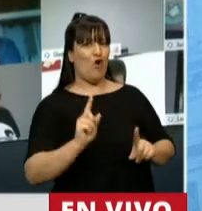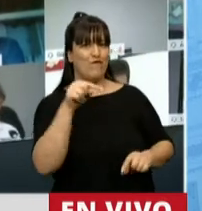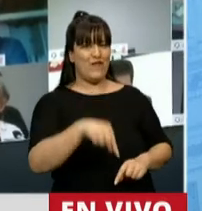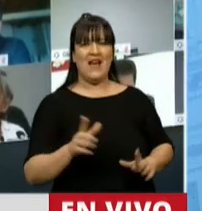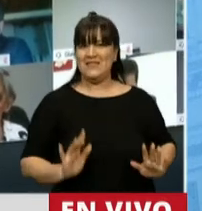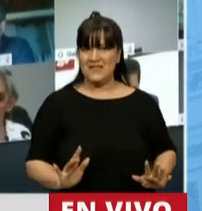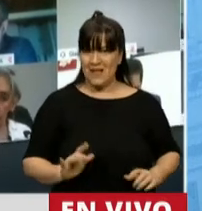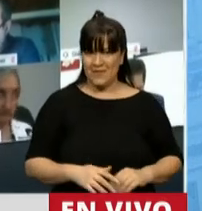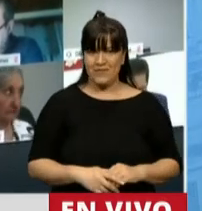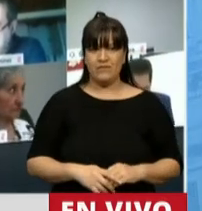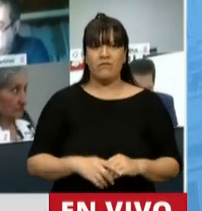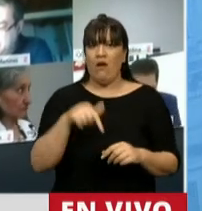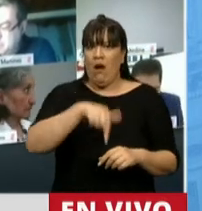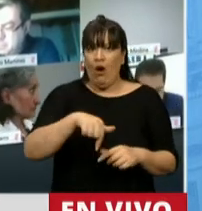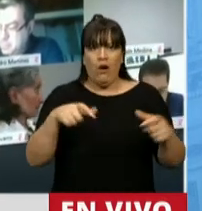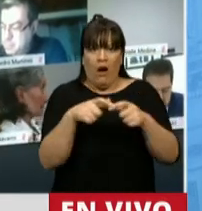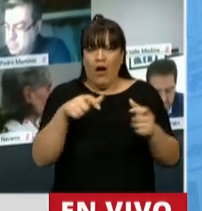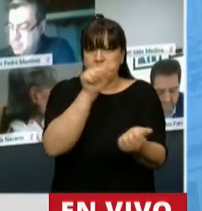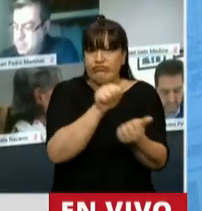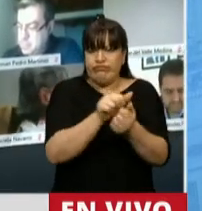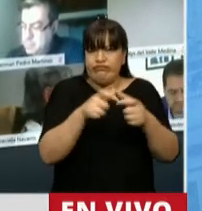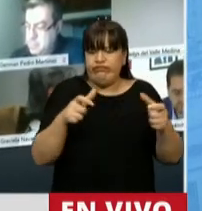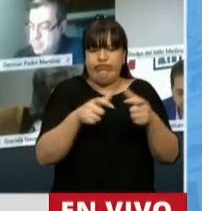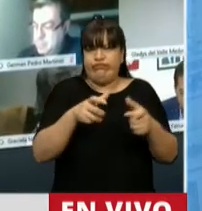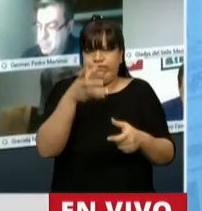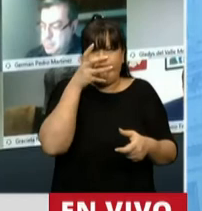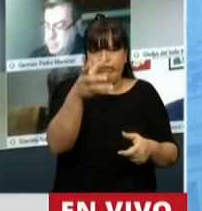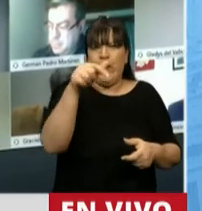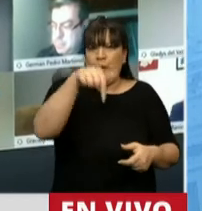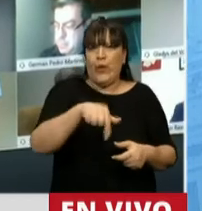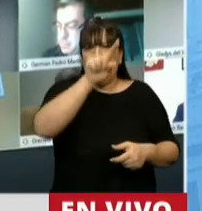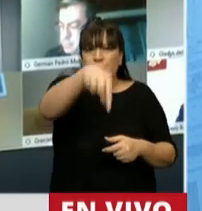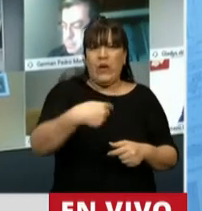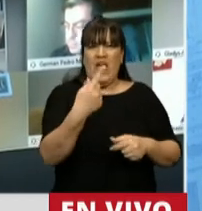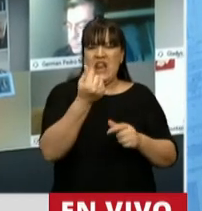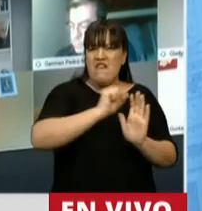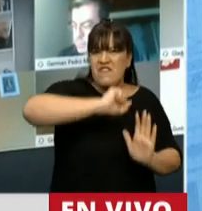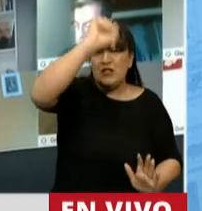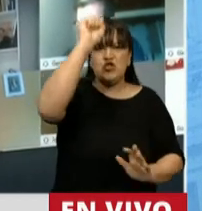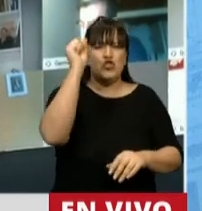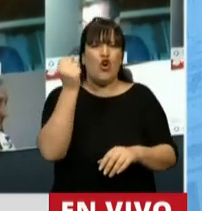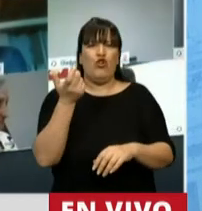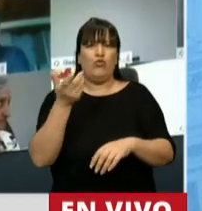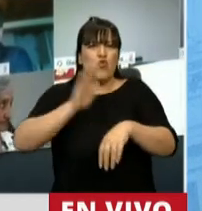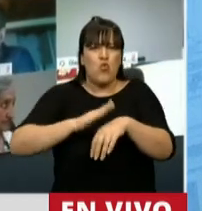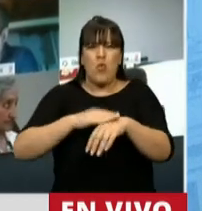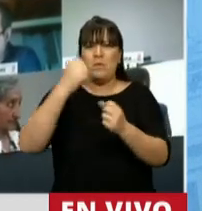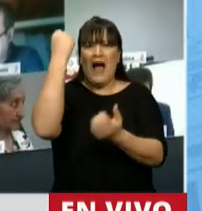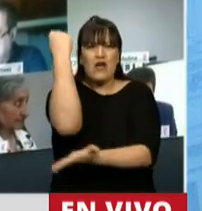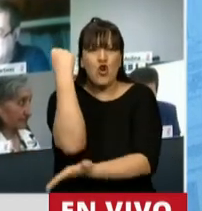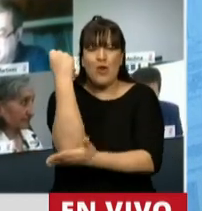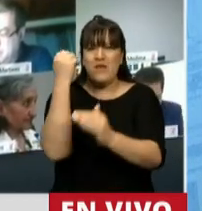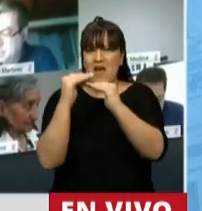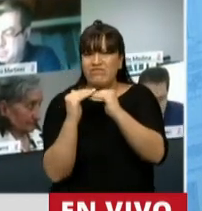mañana. Llegó a un nivel de estamplación, es decir, inflación con recesión y un déficit fiscal que es